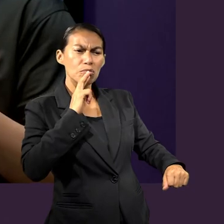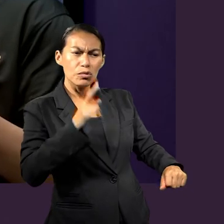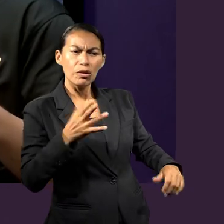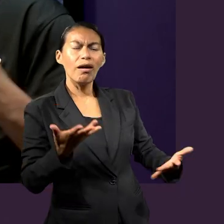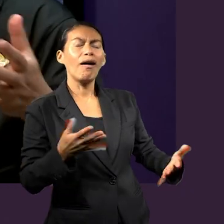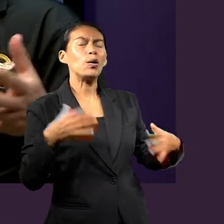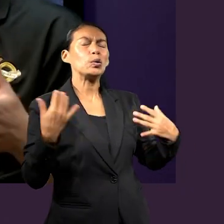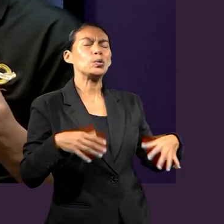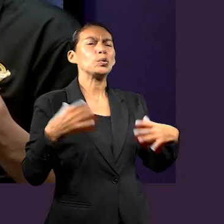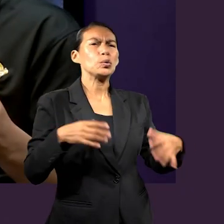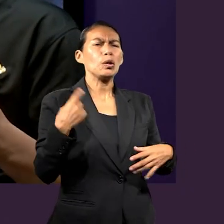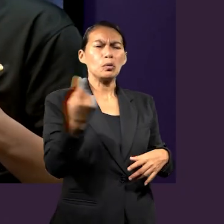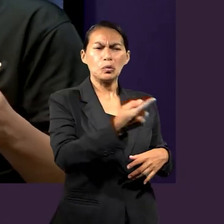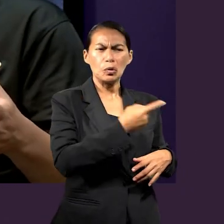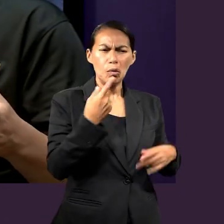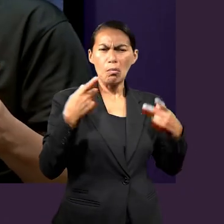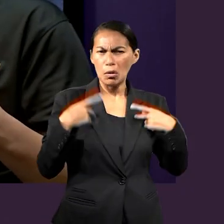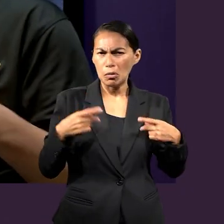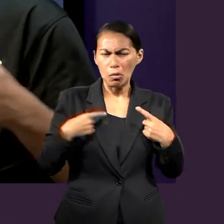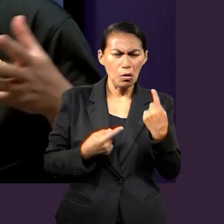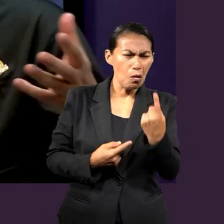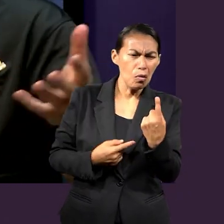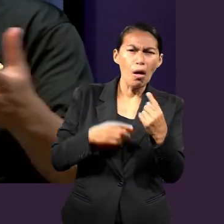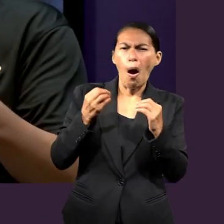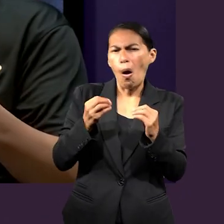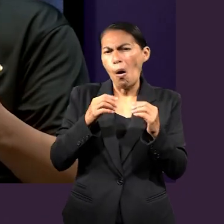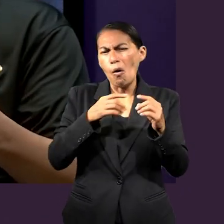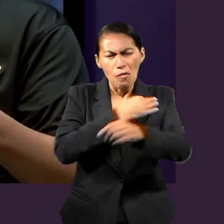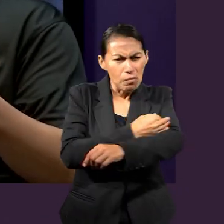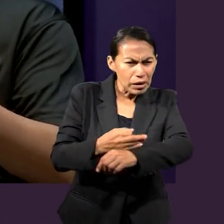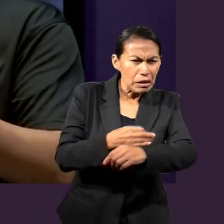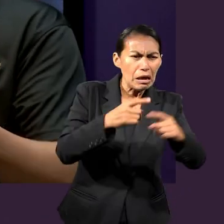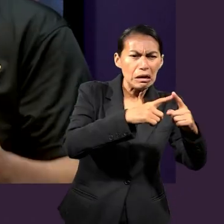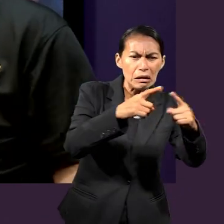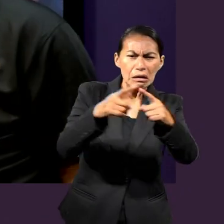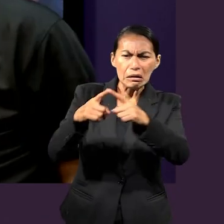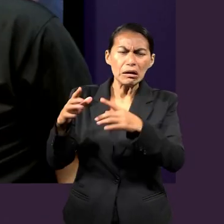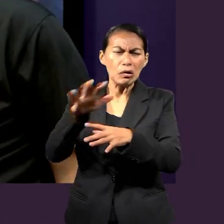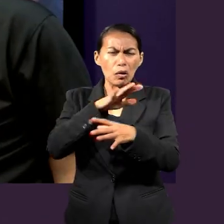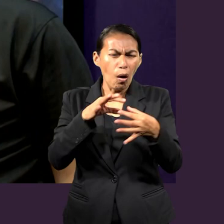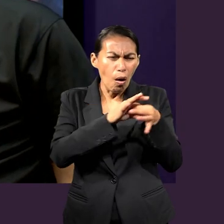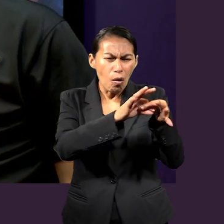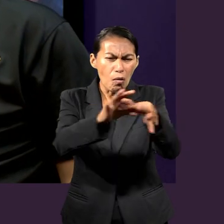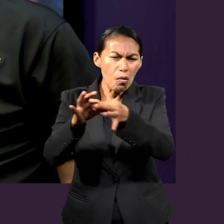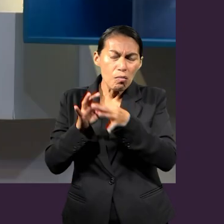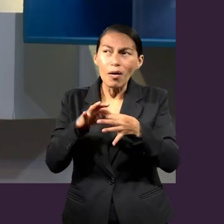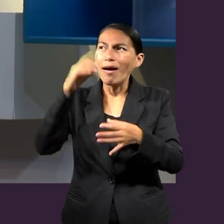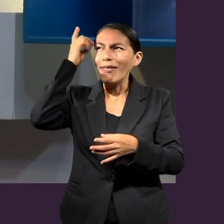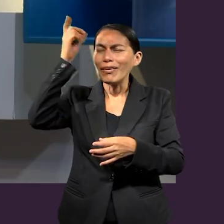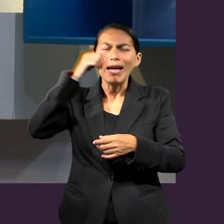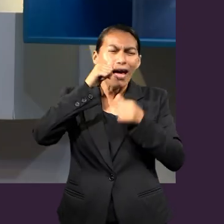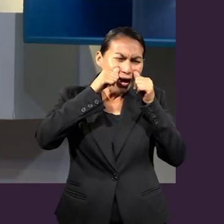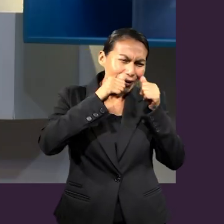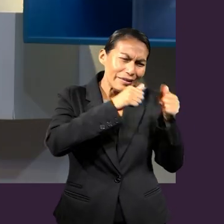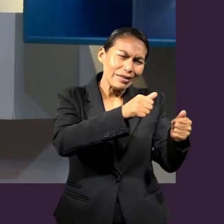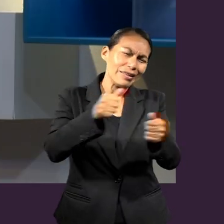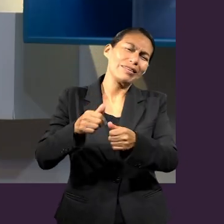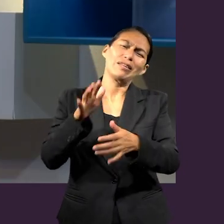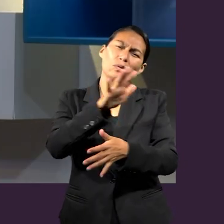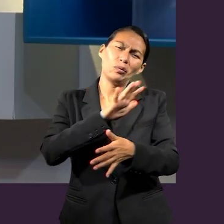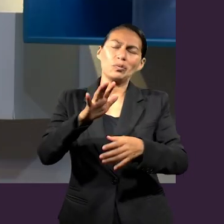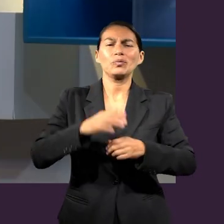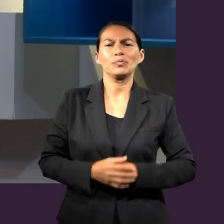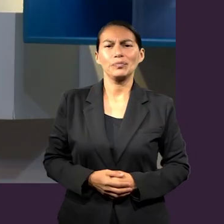través de esas oraciones individuales, corporativas o a nivel iglesia, Dios está al pendiente de sus hijos. Ahora, ¿cómo entendemos?